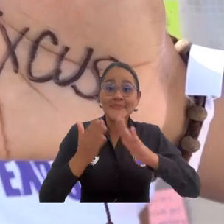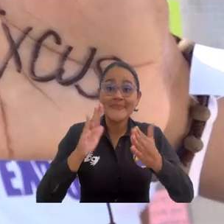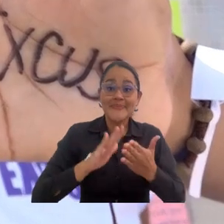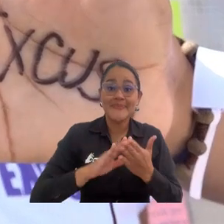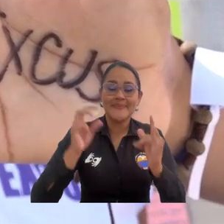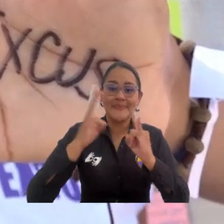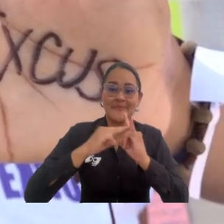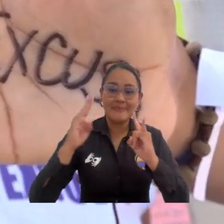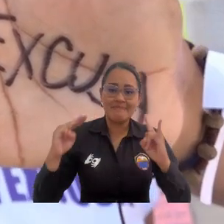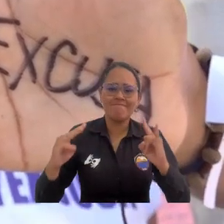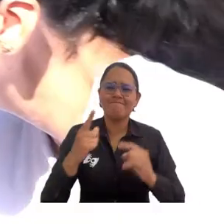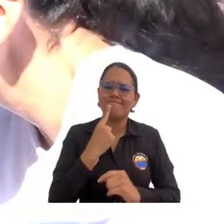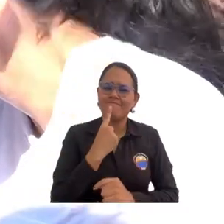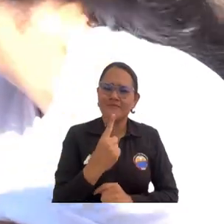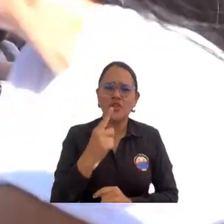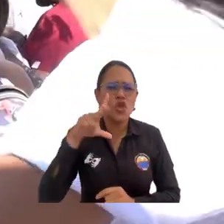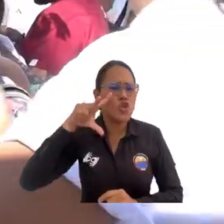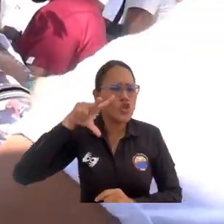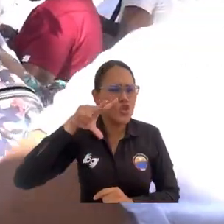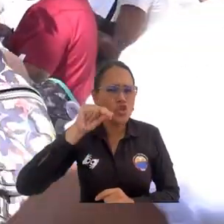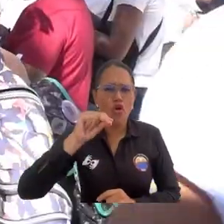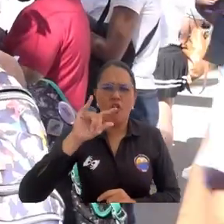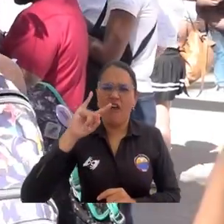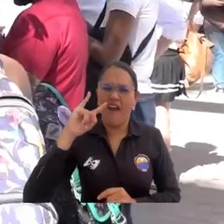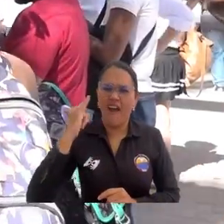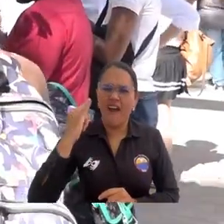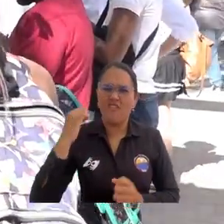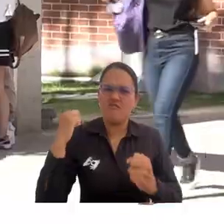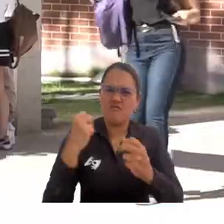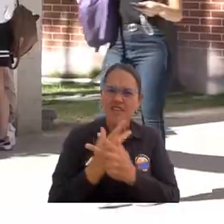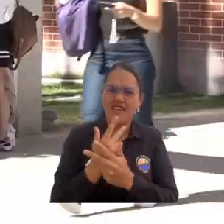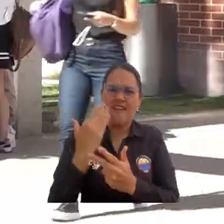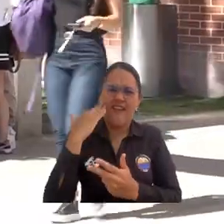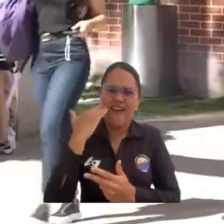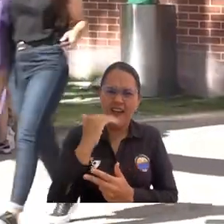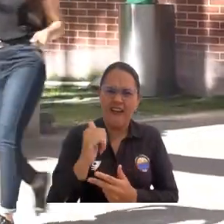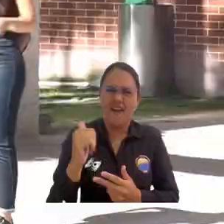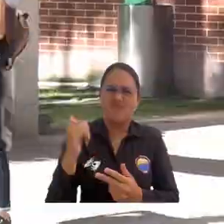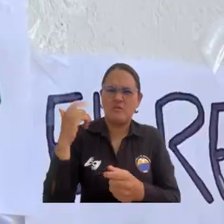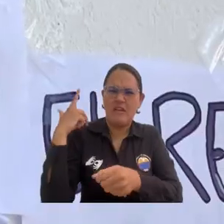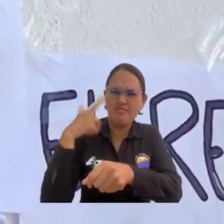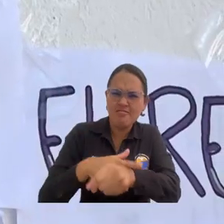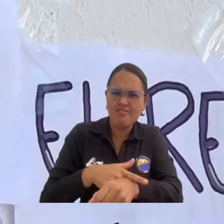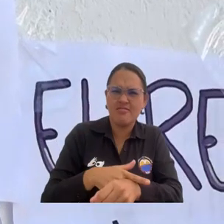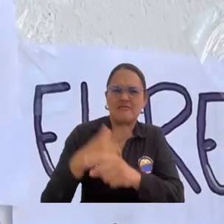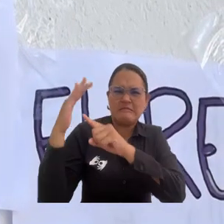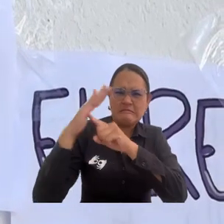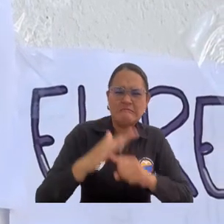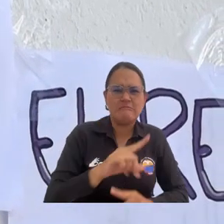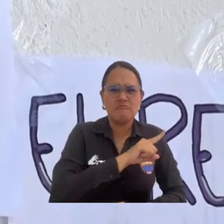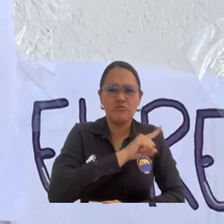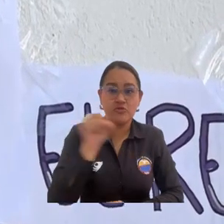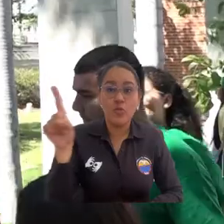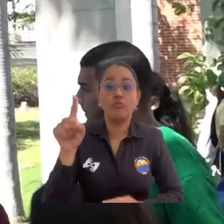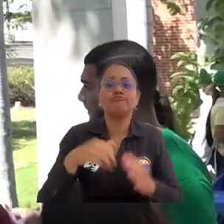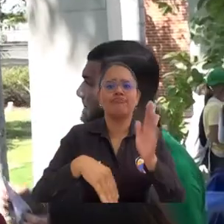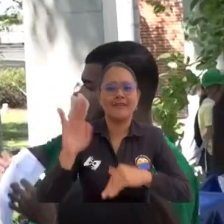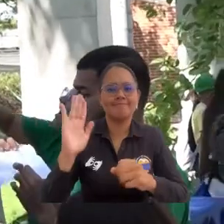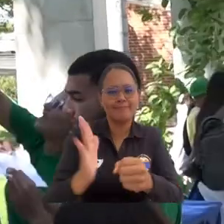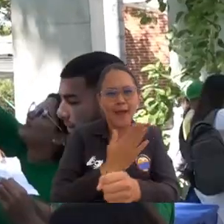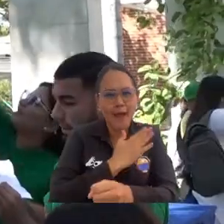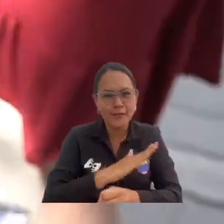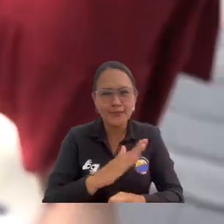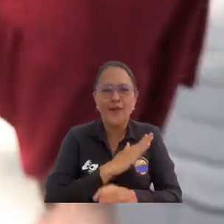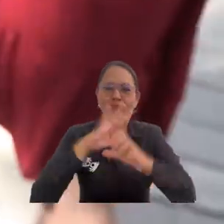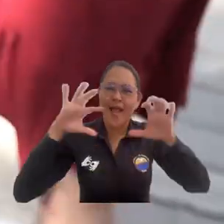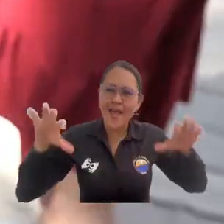La comunidad unimagdalena le dijo no a cualquier forma de violencia contra la mujer. Con canciones, mensajes de respeto y